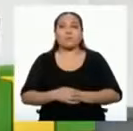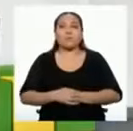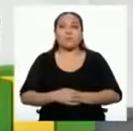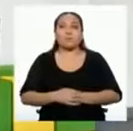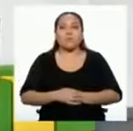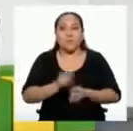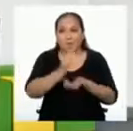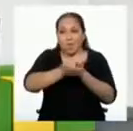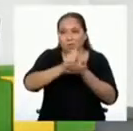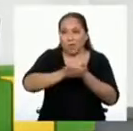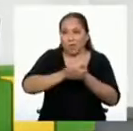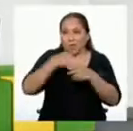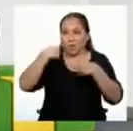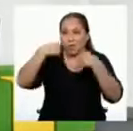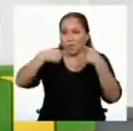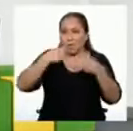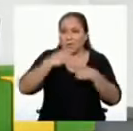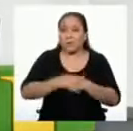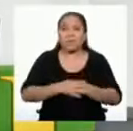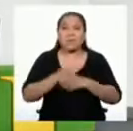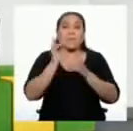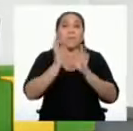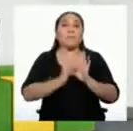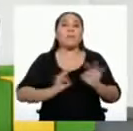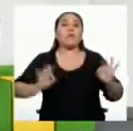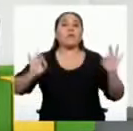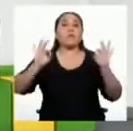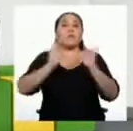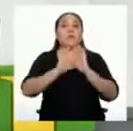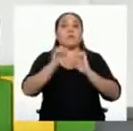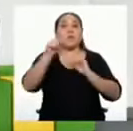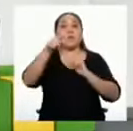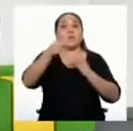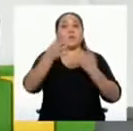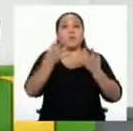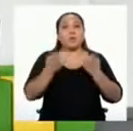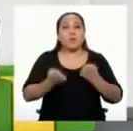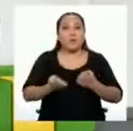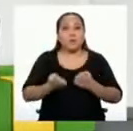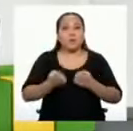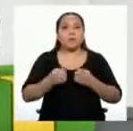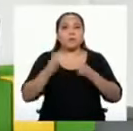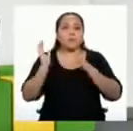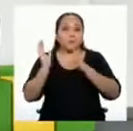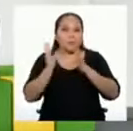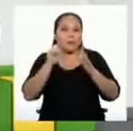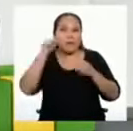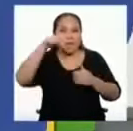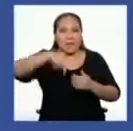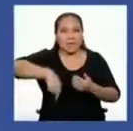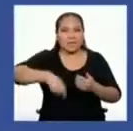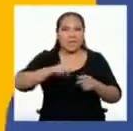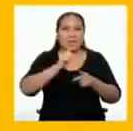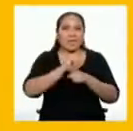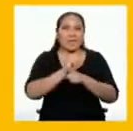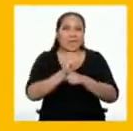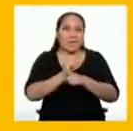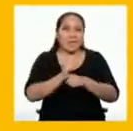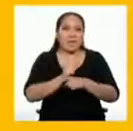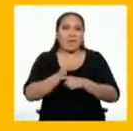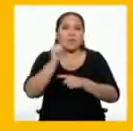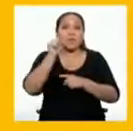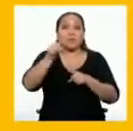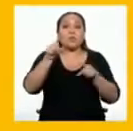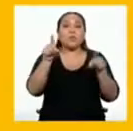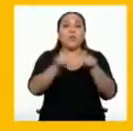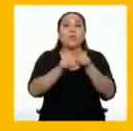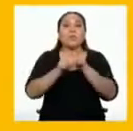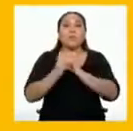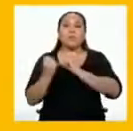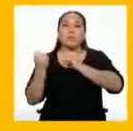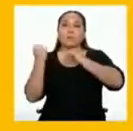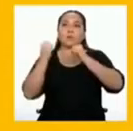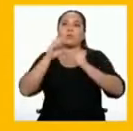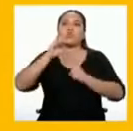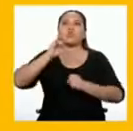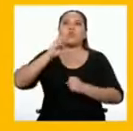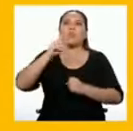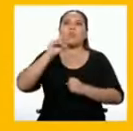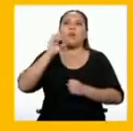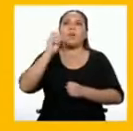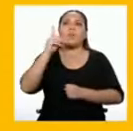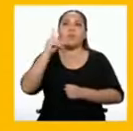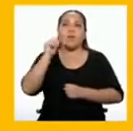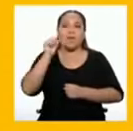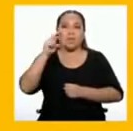mientras te comento algo. Es muy importante que te animes a realizar esta actividad. Recuerda que tú también ejerces tu ciudadanía desde